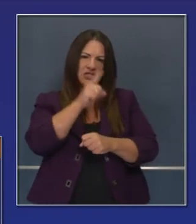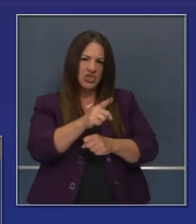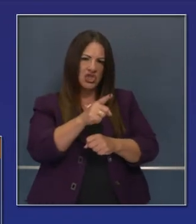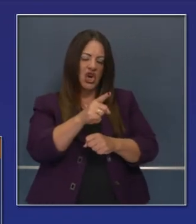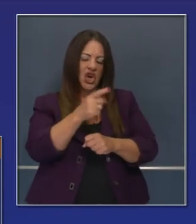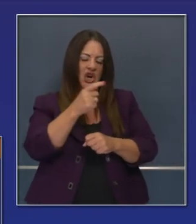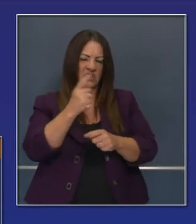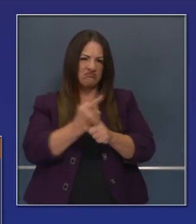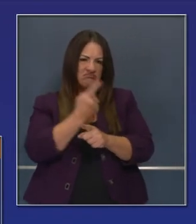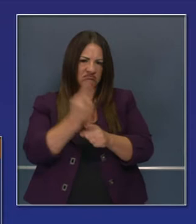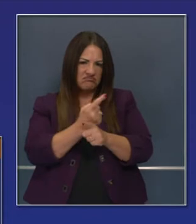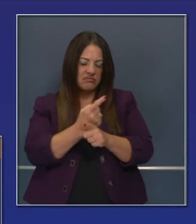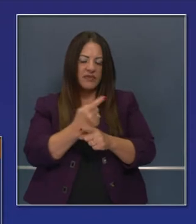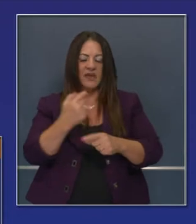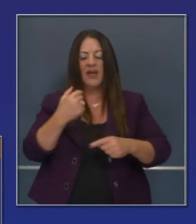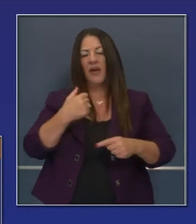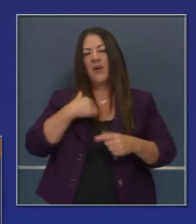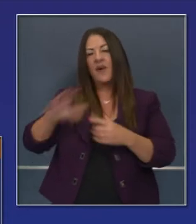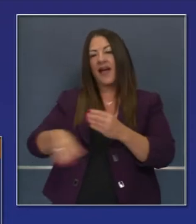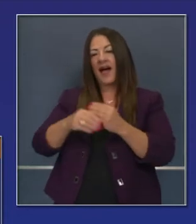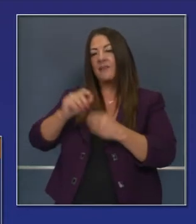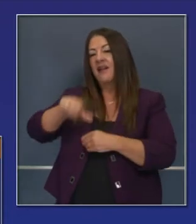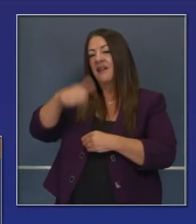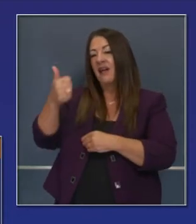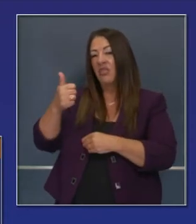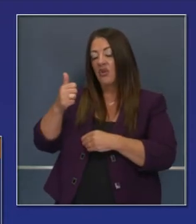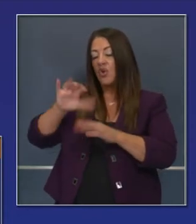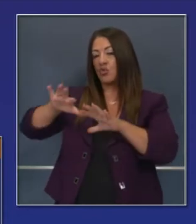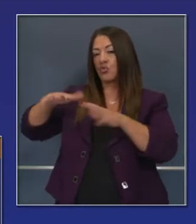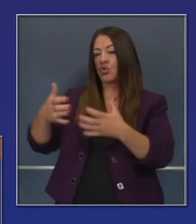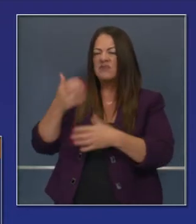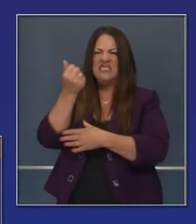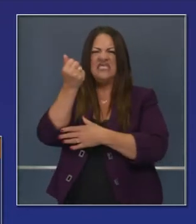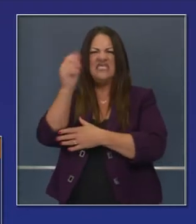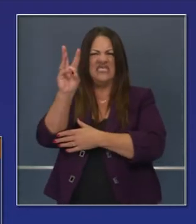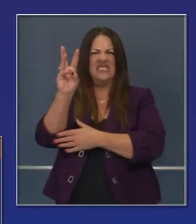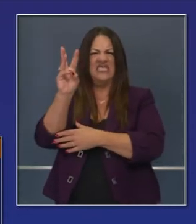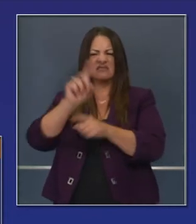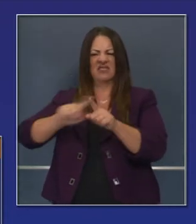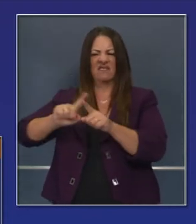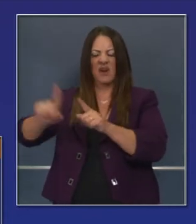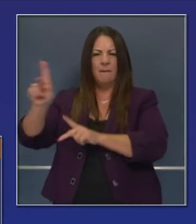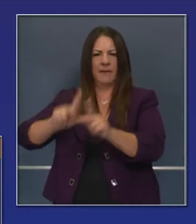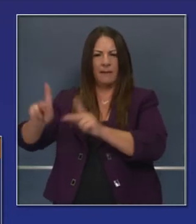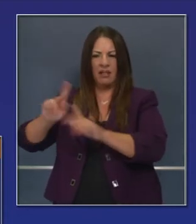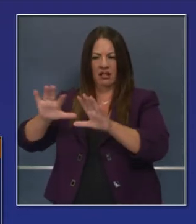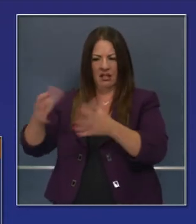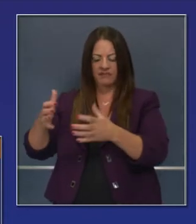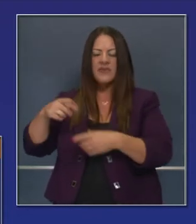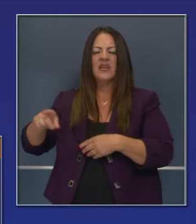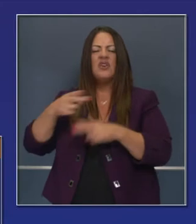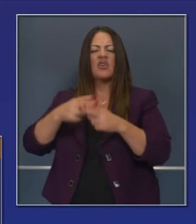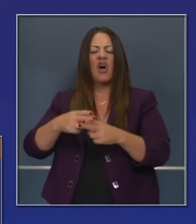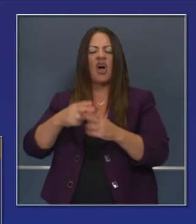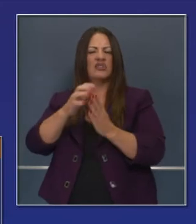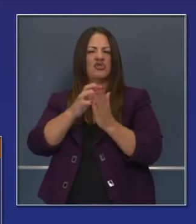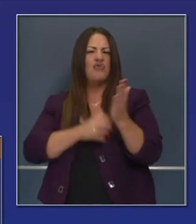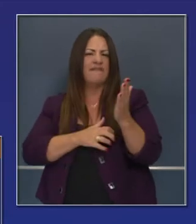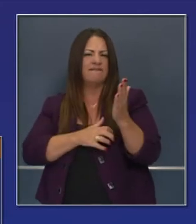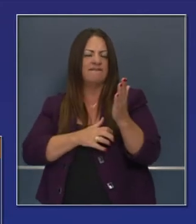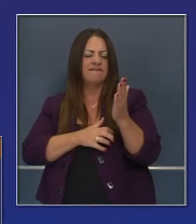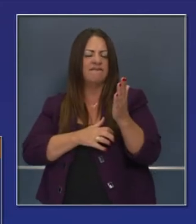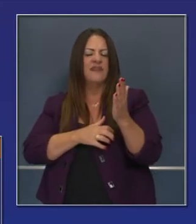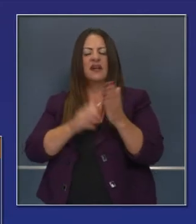estados. Estamos agregando un nuevo grupo hoy, 16 miembros en este nuevo grupo de trabajo, se llama el grupo de trabajo